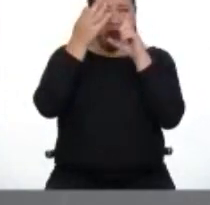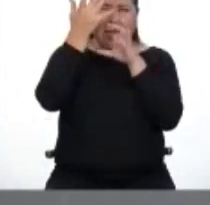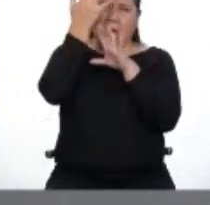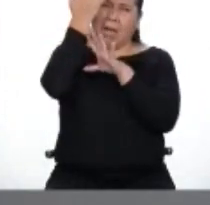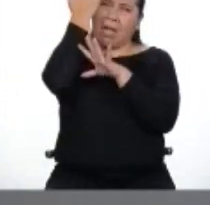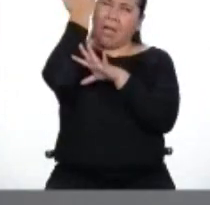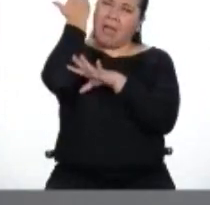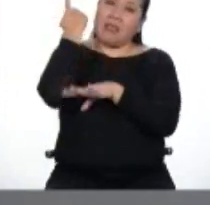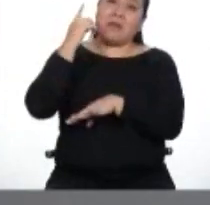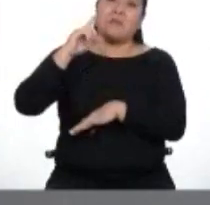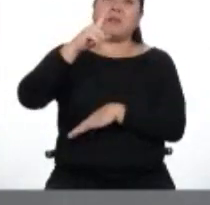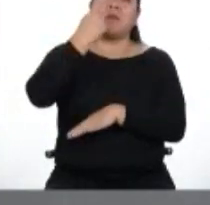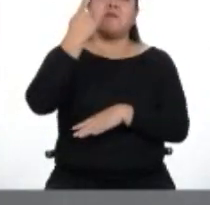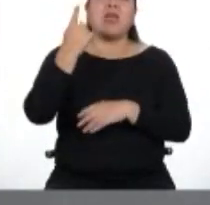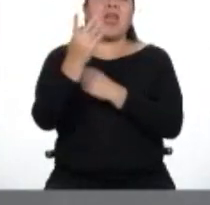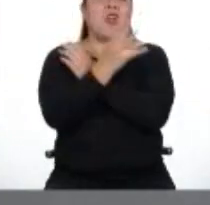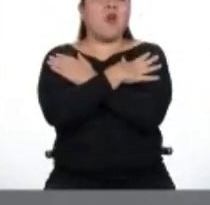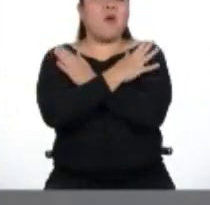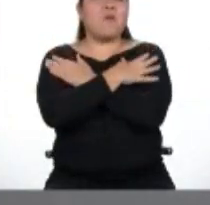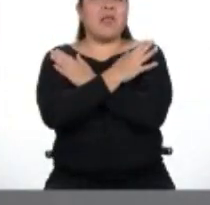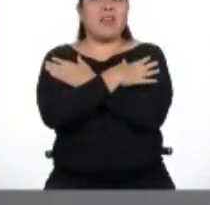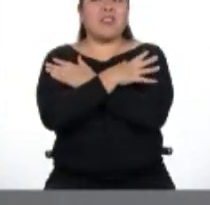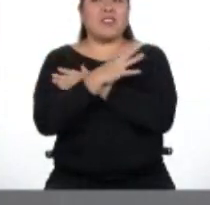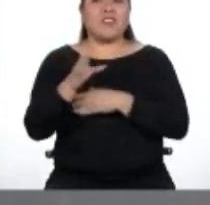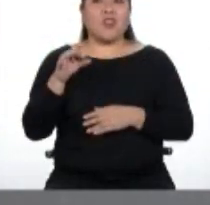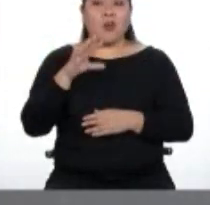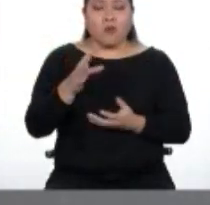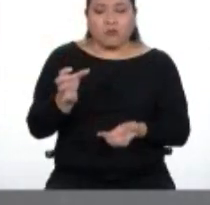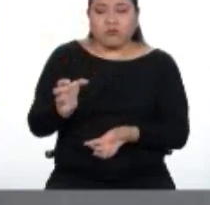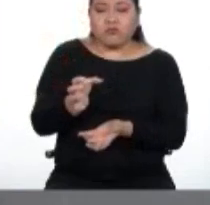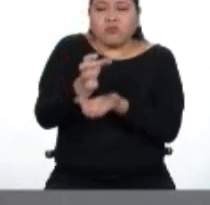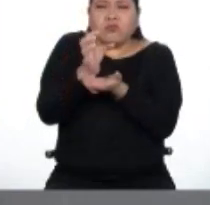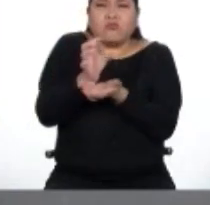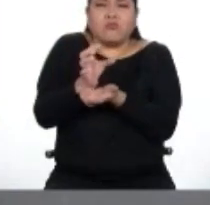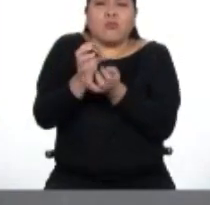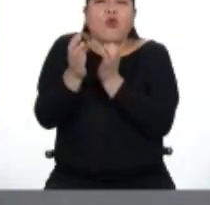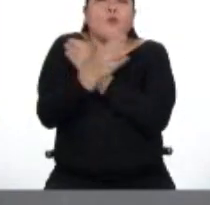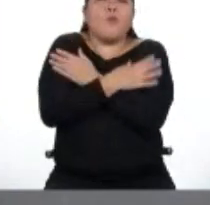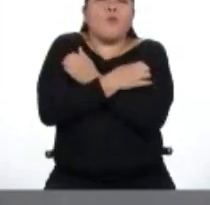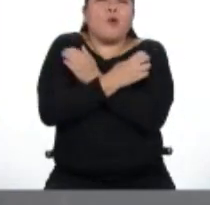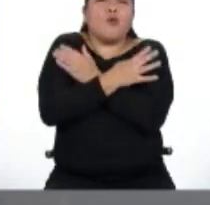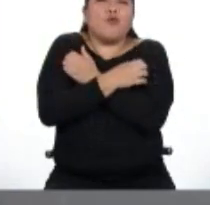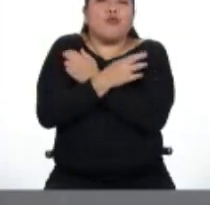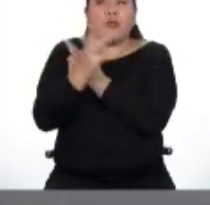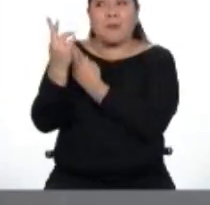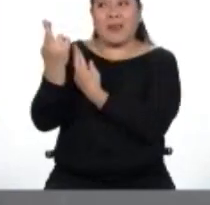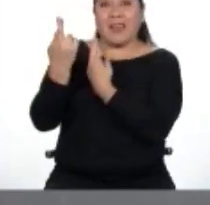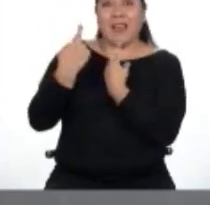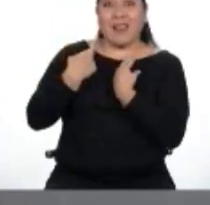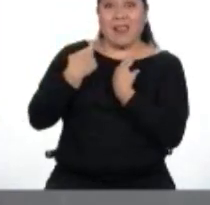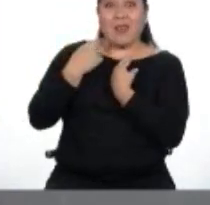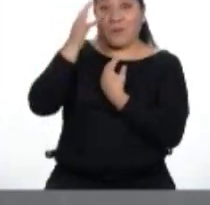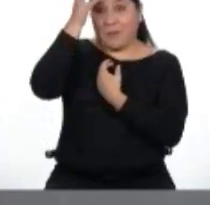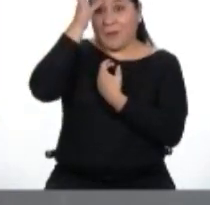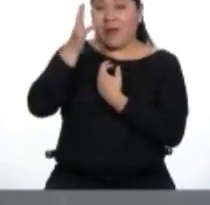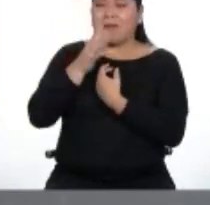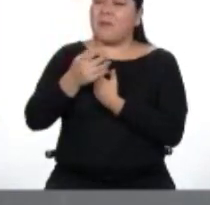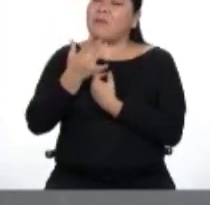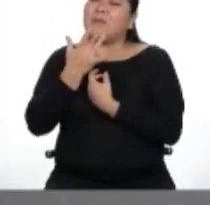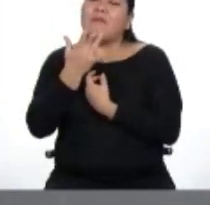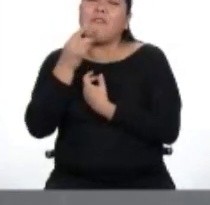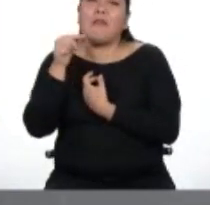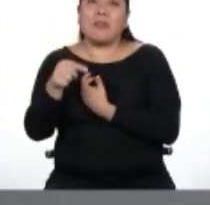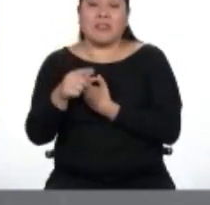era en mi primer cumpleaños, ¿saben? En la que salgo cogiendo un pequeño peluche que me regalaron mis papás y que siempre fue mi favorito.